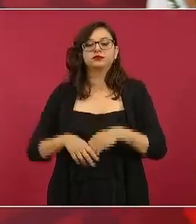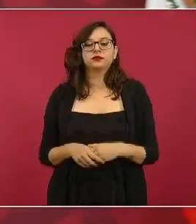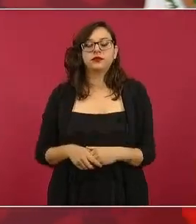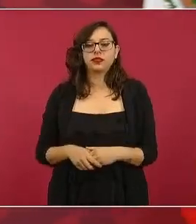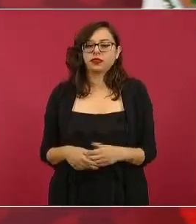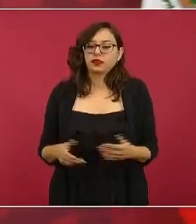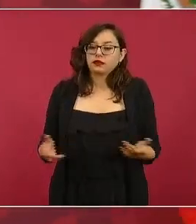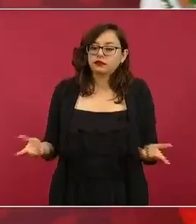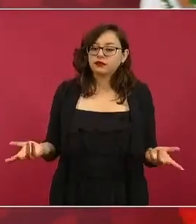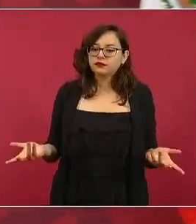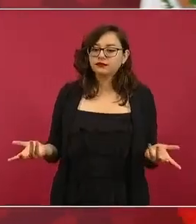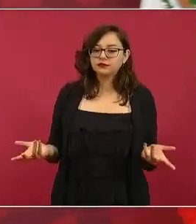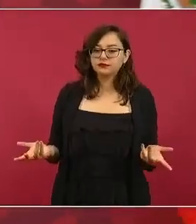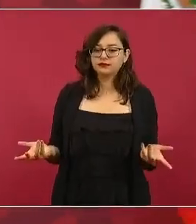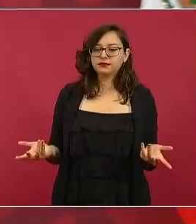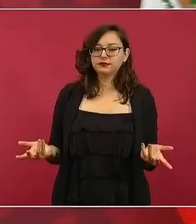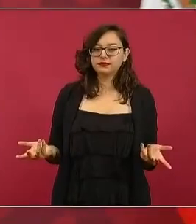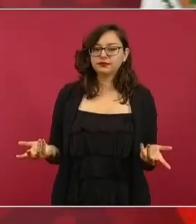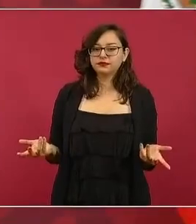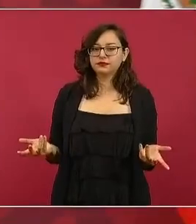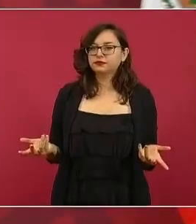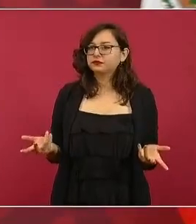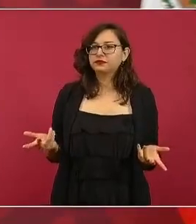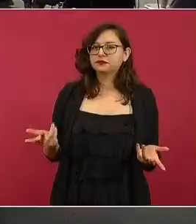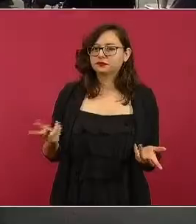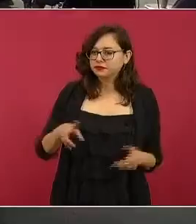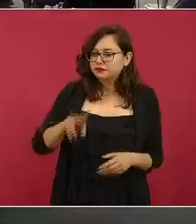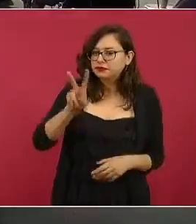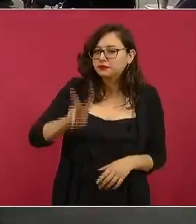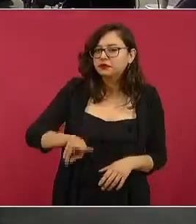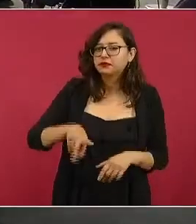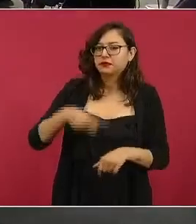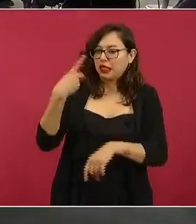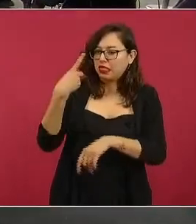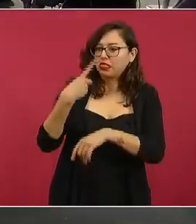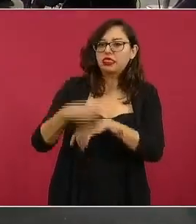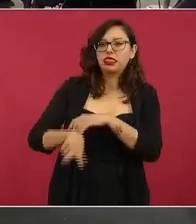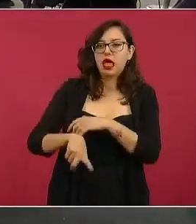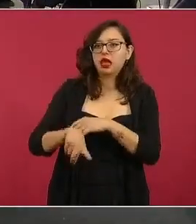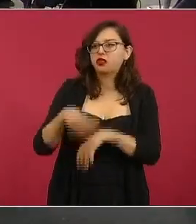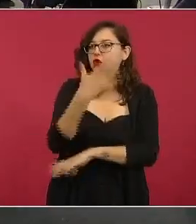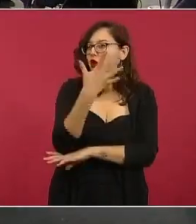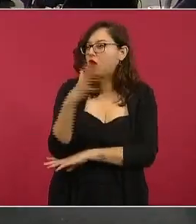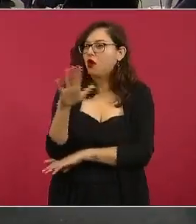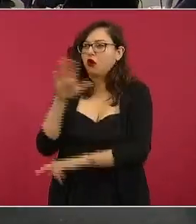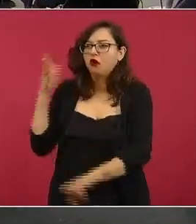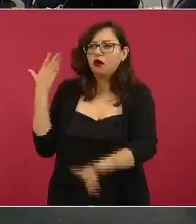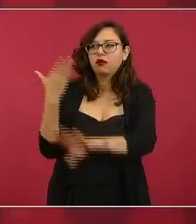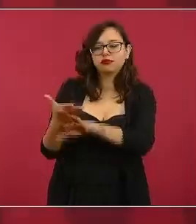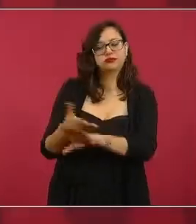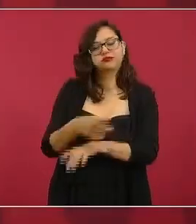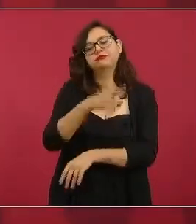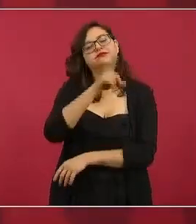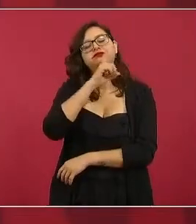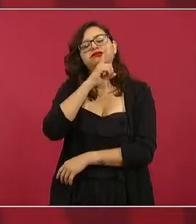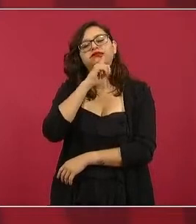entonces no se va a afectar en nada al medio ambiente al contrario